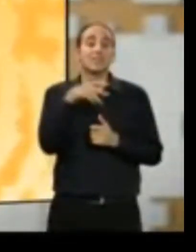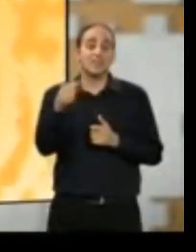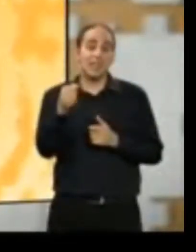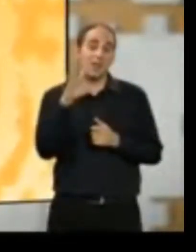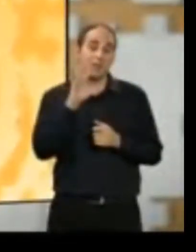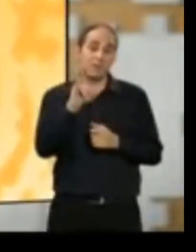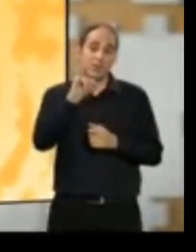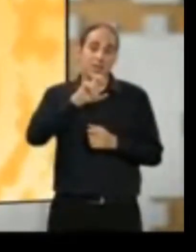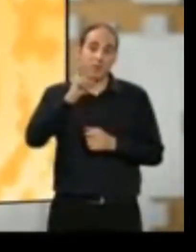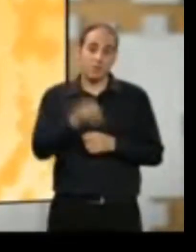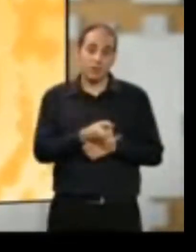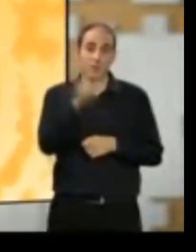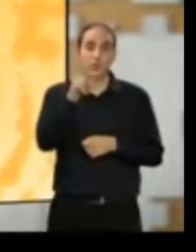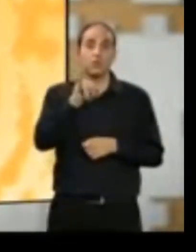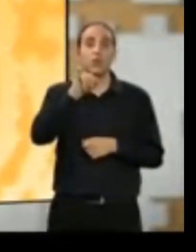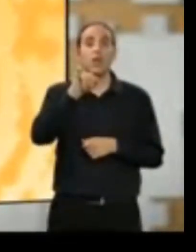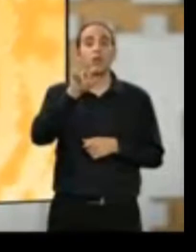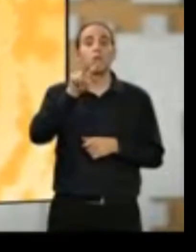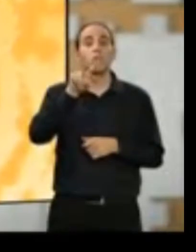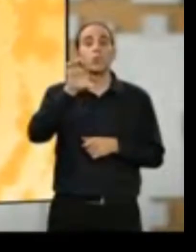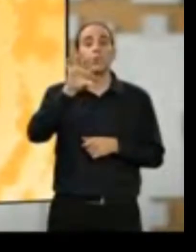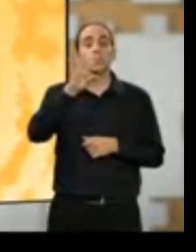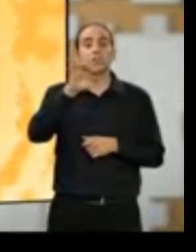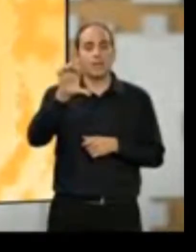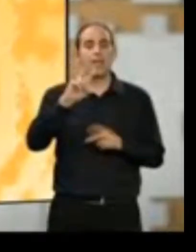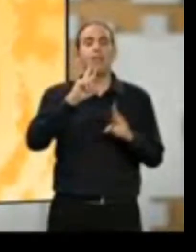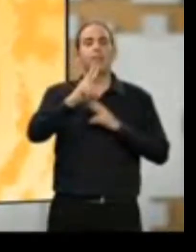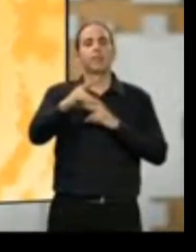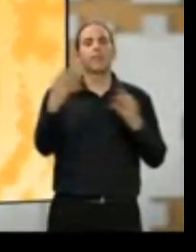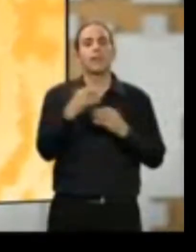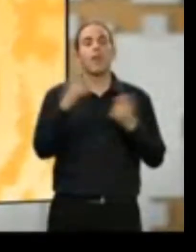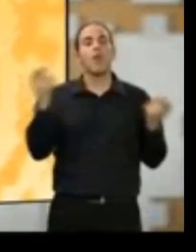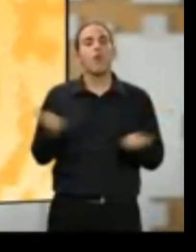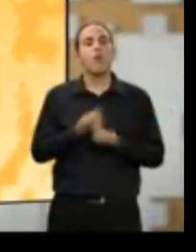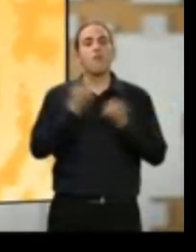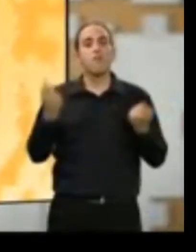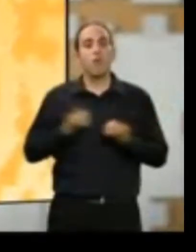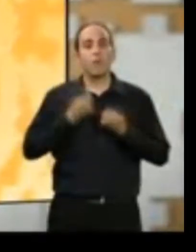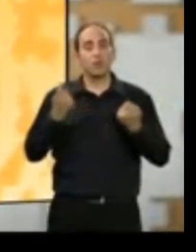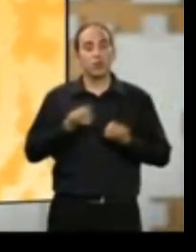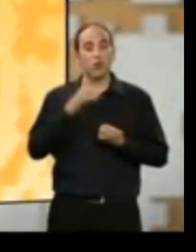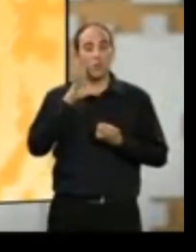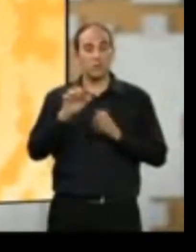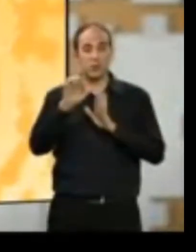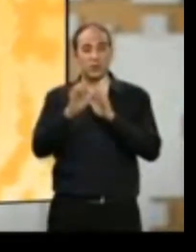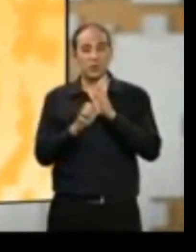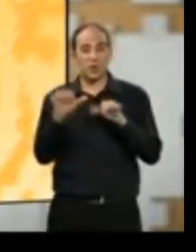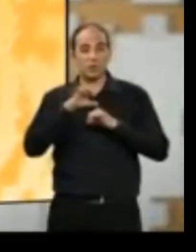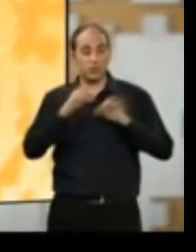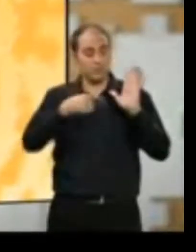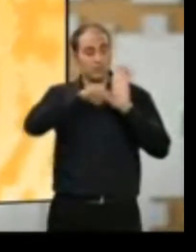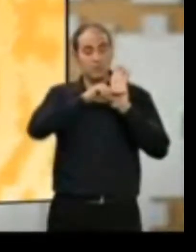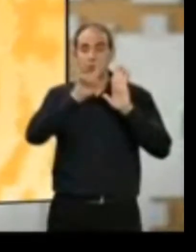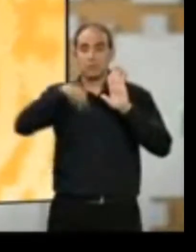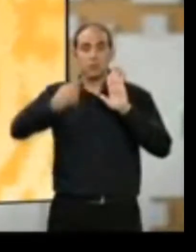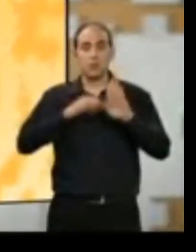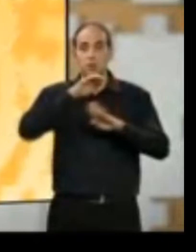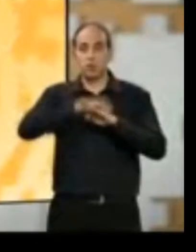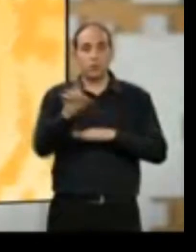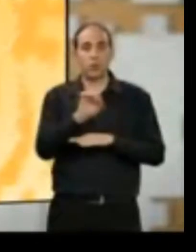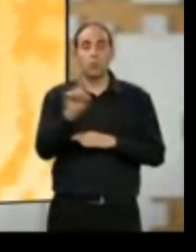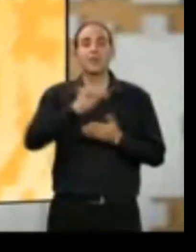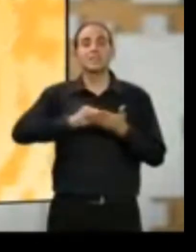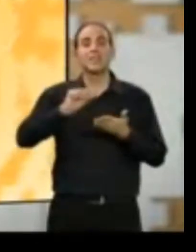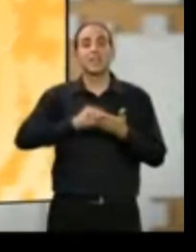izquierda plural, Jesús Yuste, ha asegurado que fomento no cumple con lo que marca el Estatuto de Autonomía. El secretario de Estado de